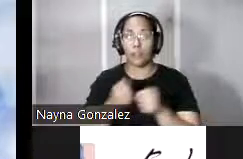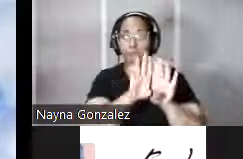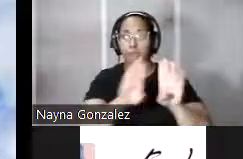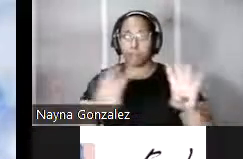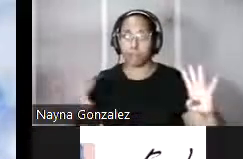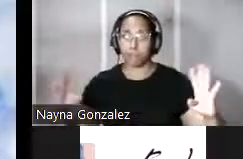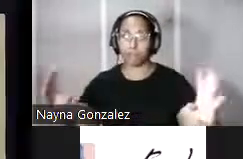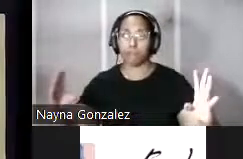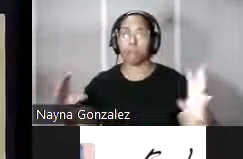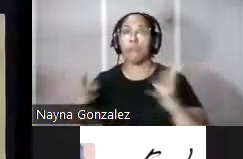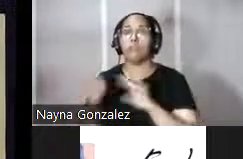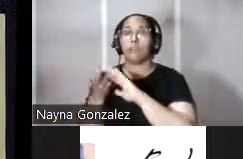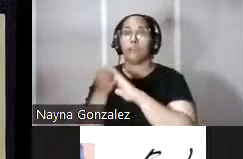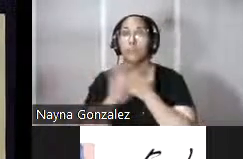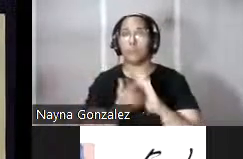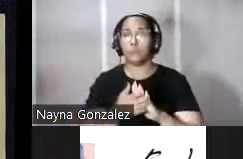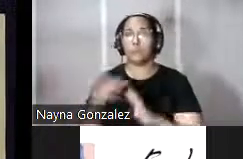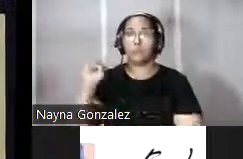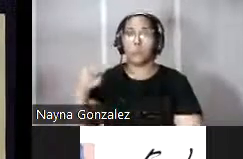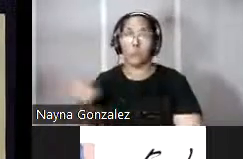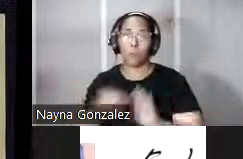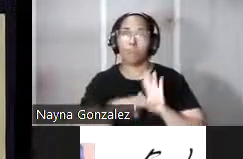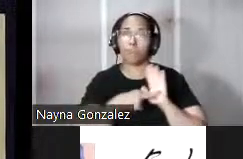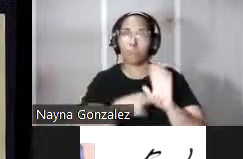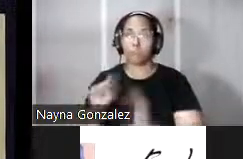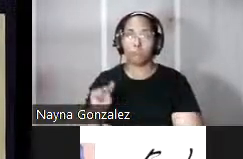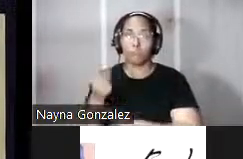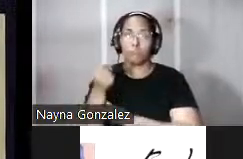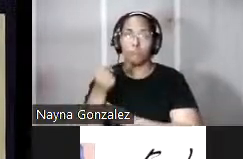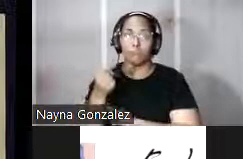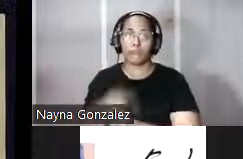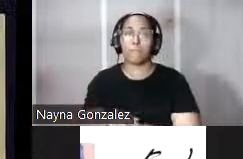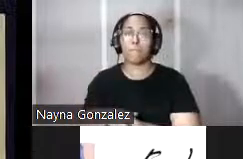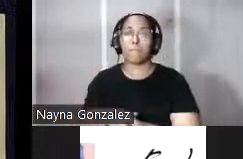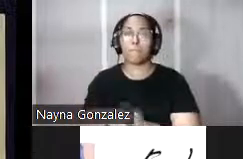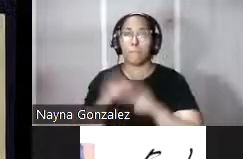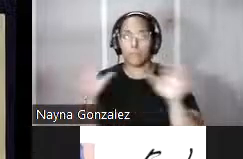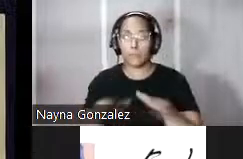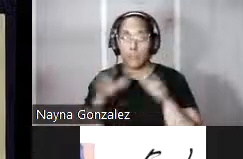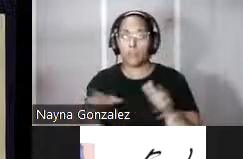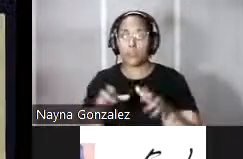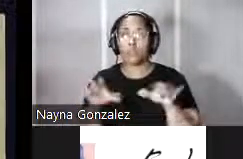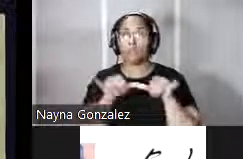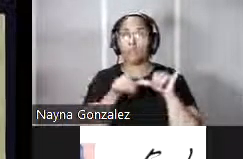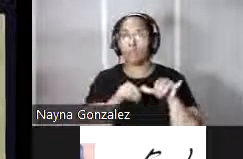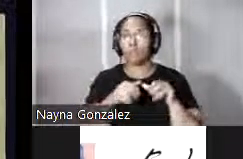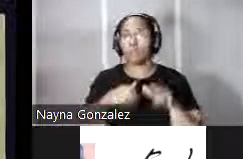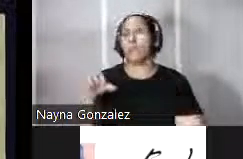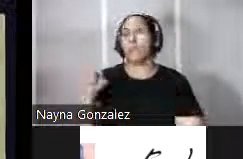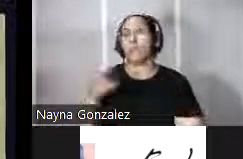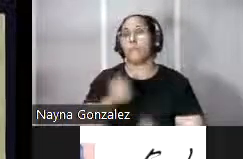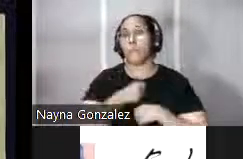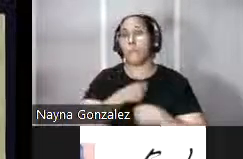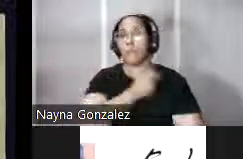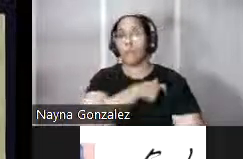ciudad de San Juan aparece representado por primera vez en este plano realizado por un ingeniero militar de origen español llamado